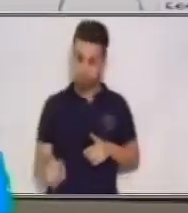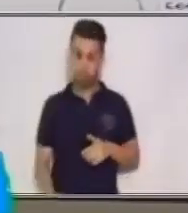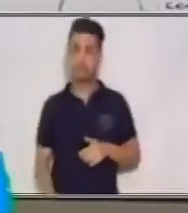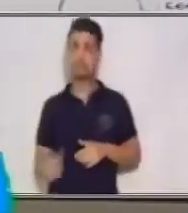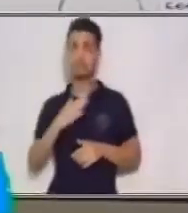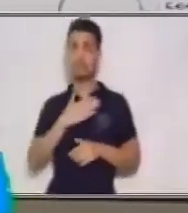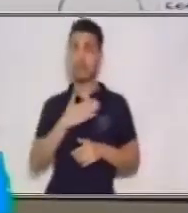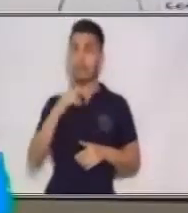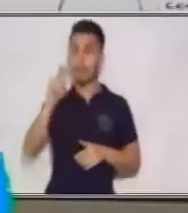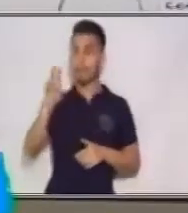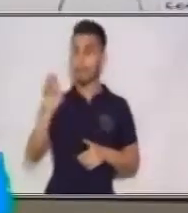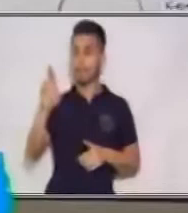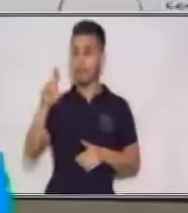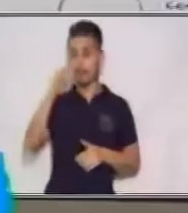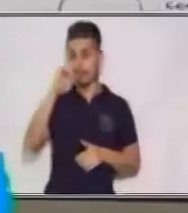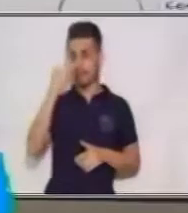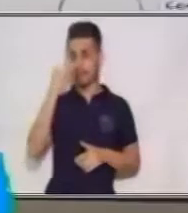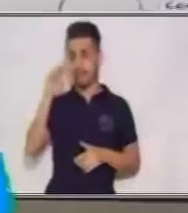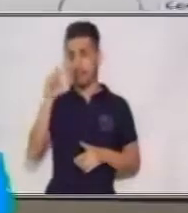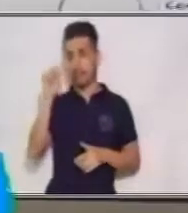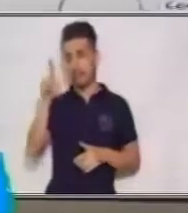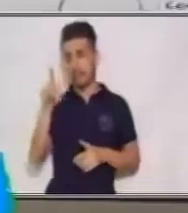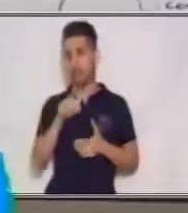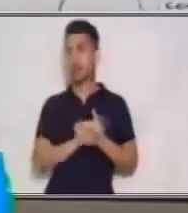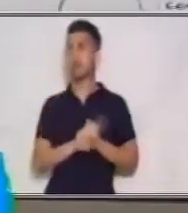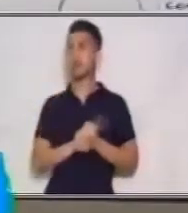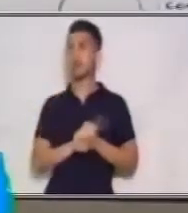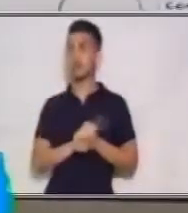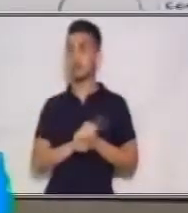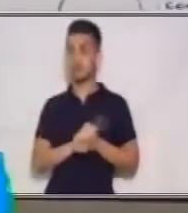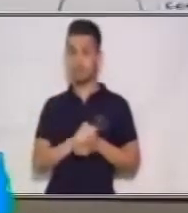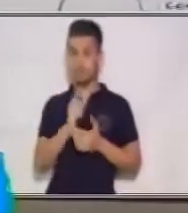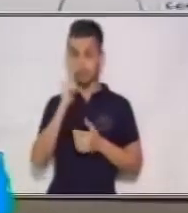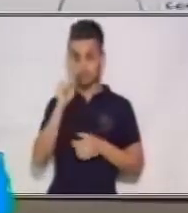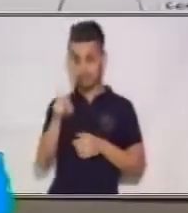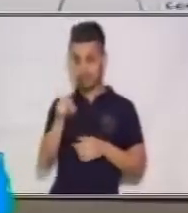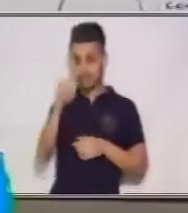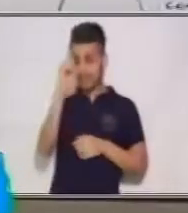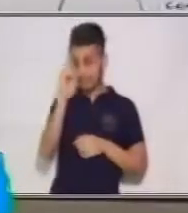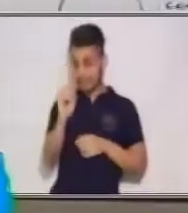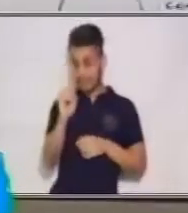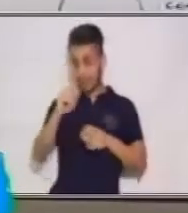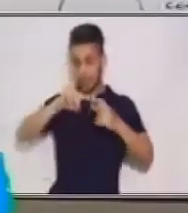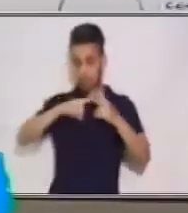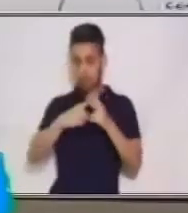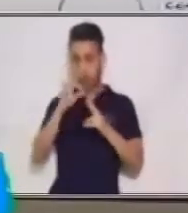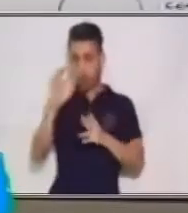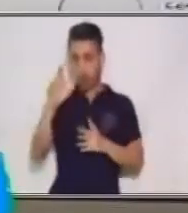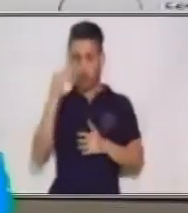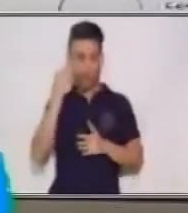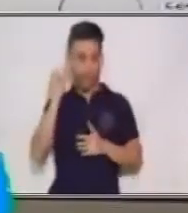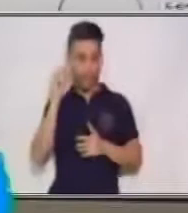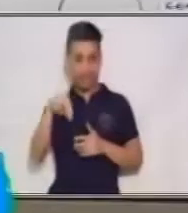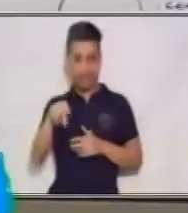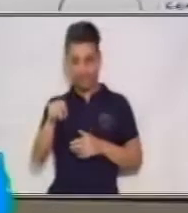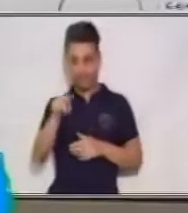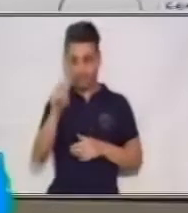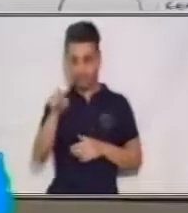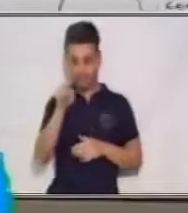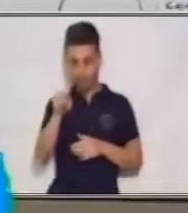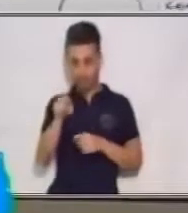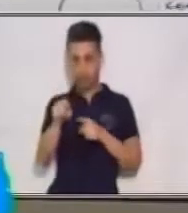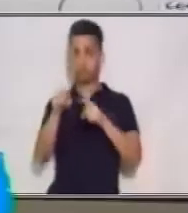vertical. En el eje Y, aquí está cero en el origen y hacia arriba están los números